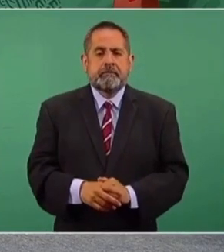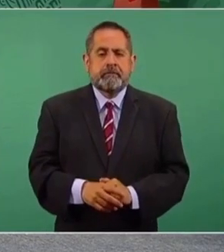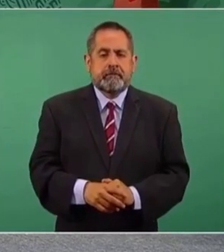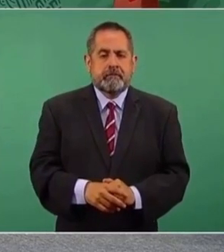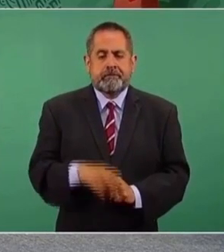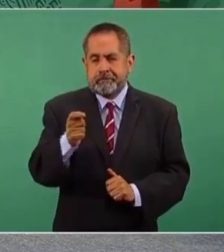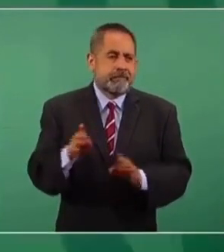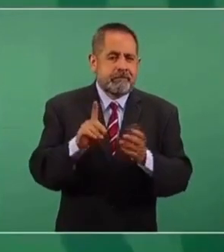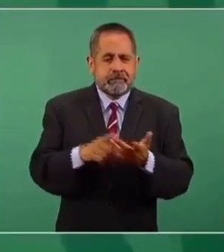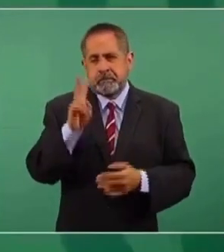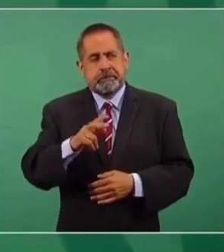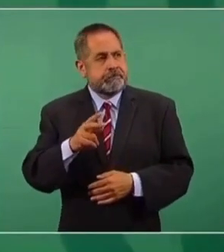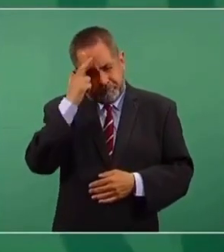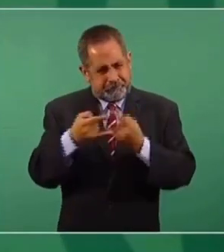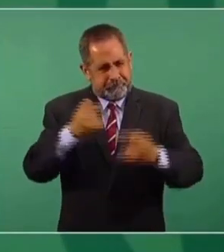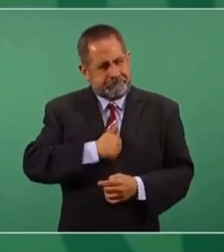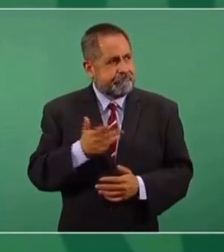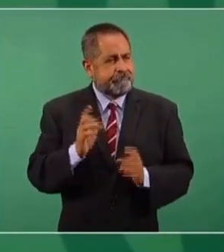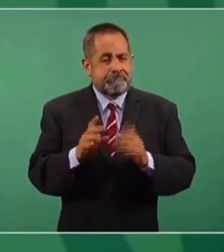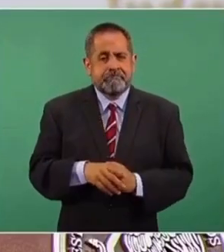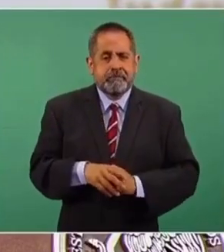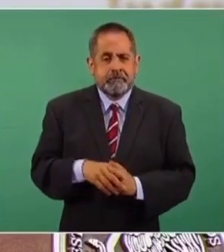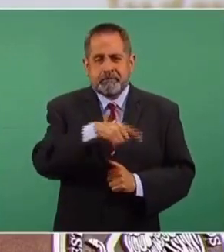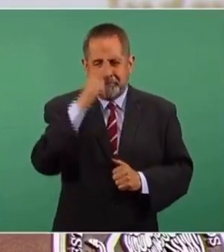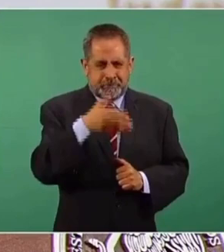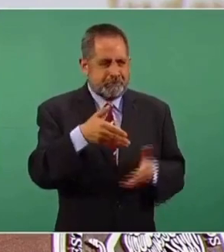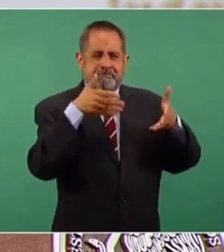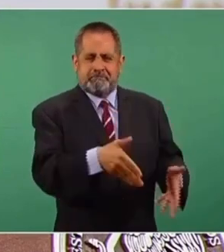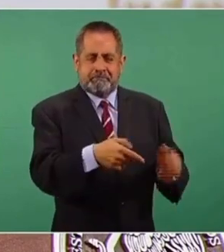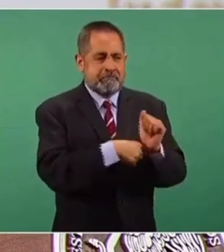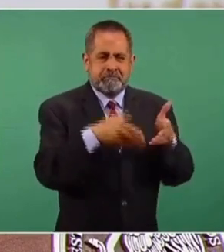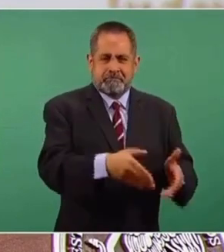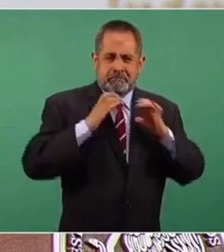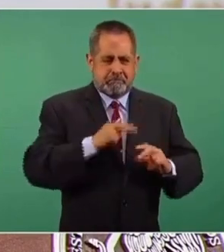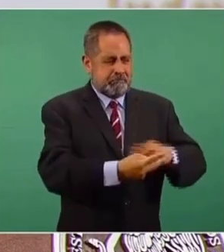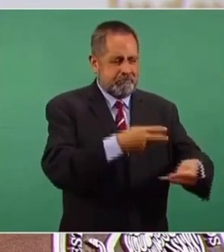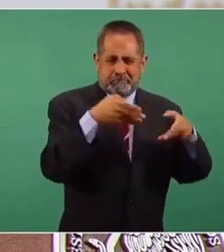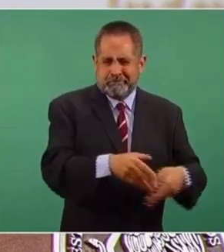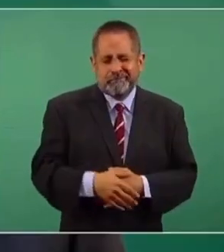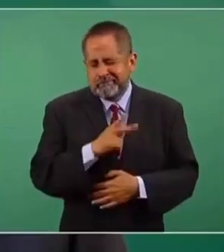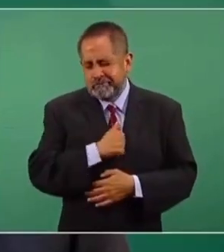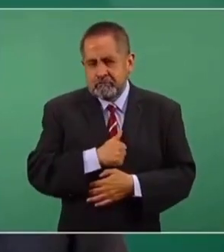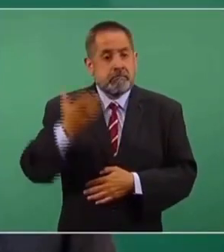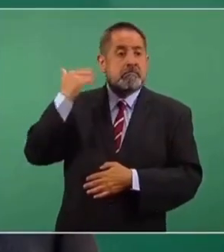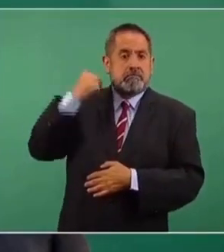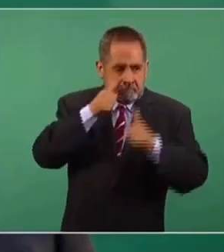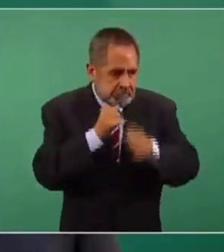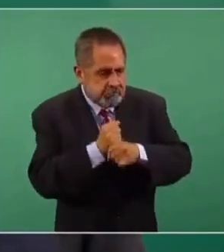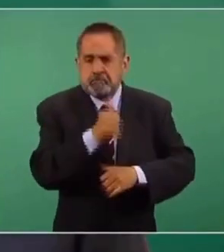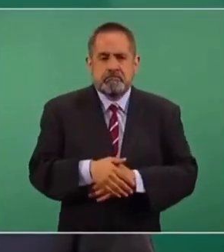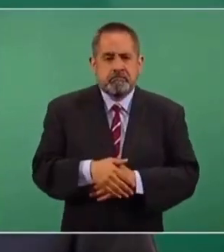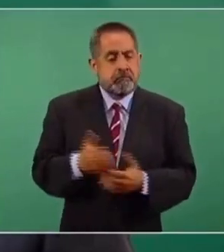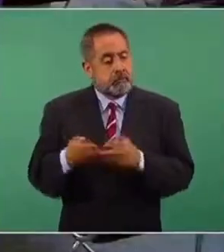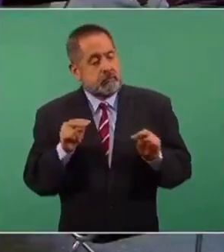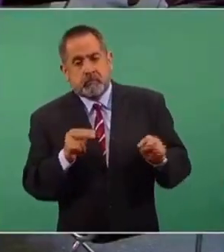Es como el caso lamentable de las fosas clandestinas, cuando se habían ocupado de